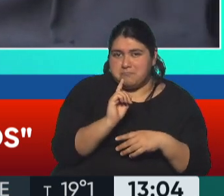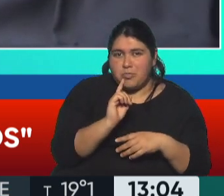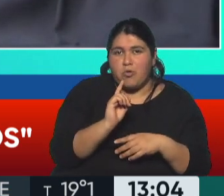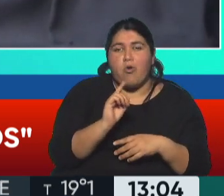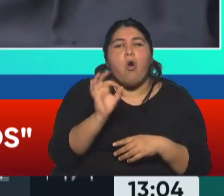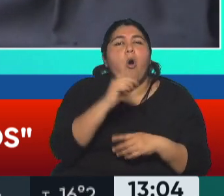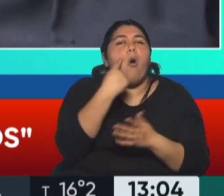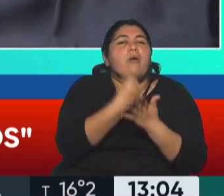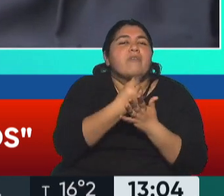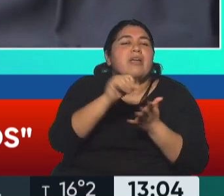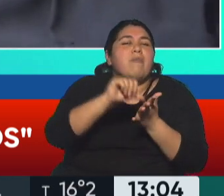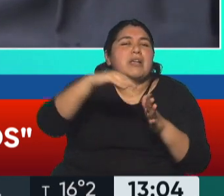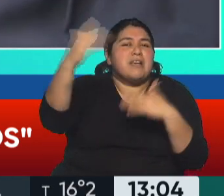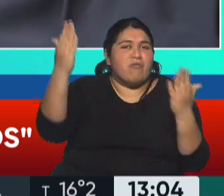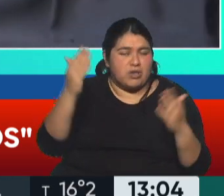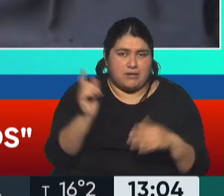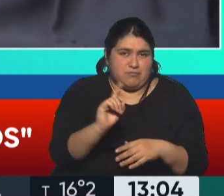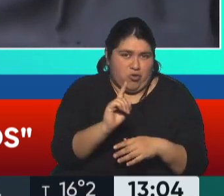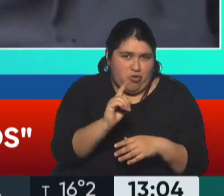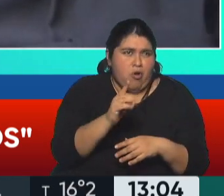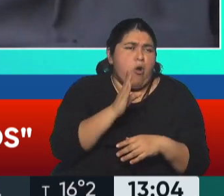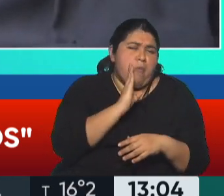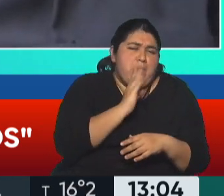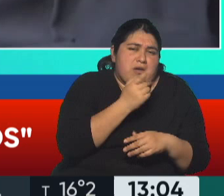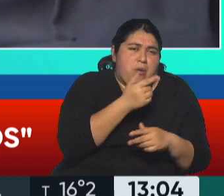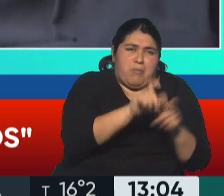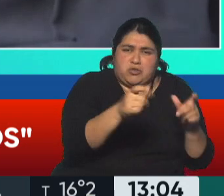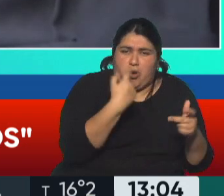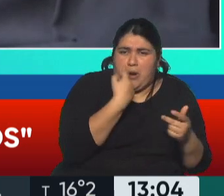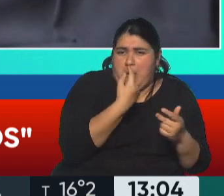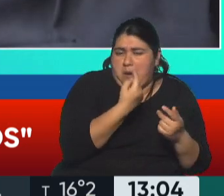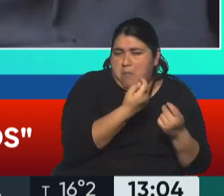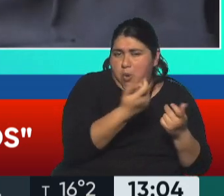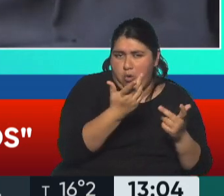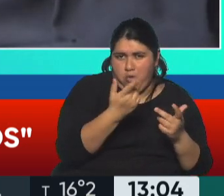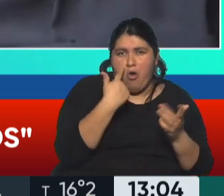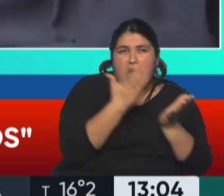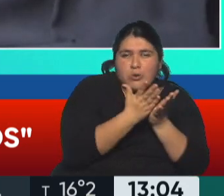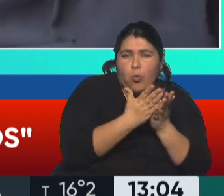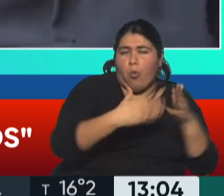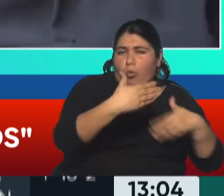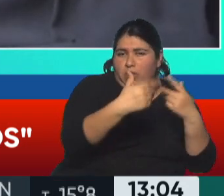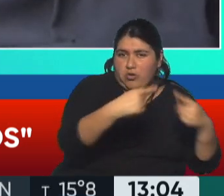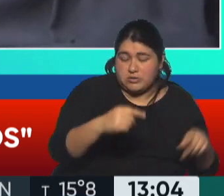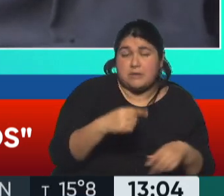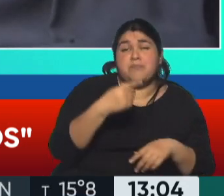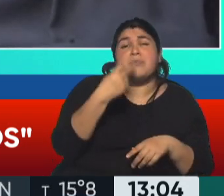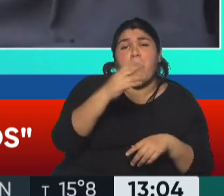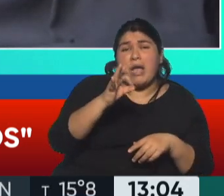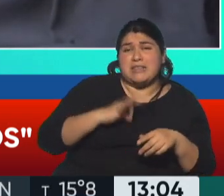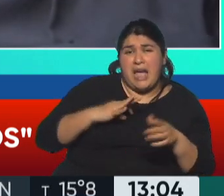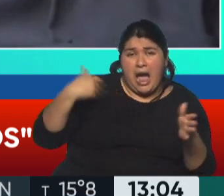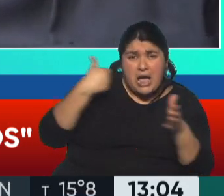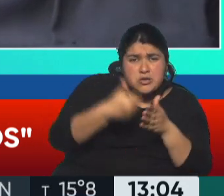vivir en el exterior. Muy pocos americanos en general lo hacen. Entonces, en estos últimos 20 años, yo creo que eso no ha